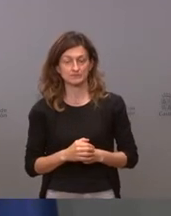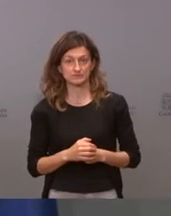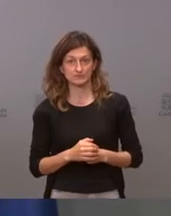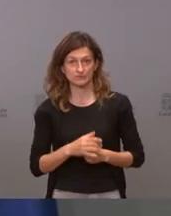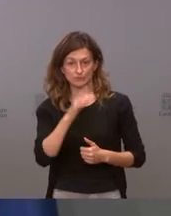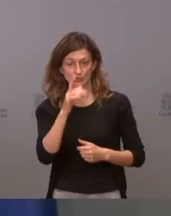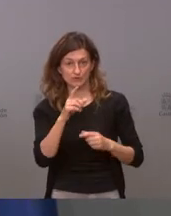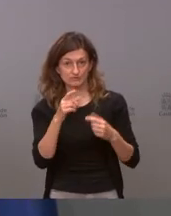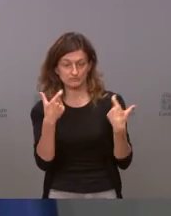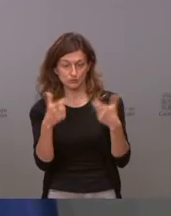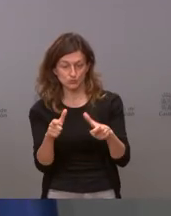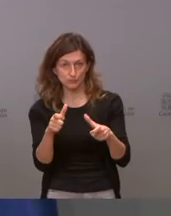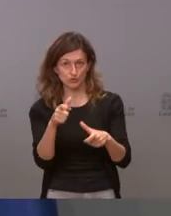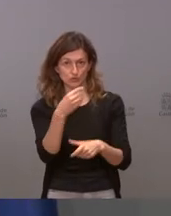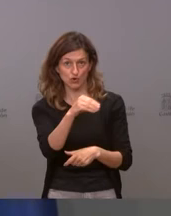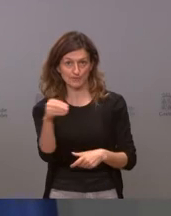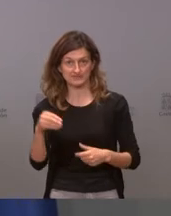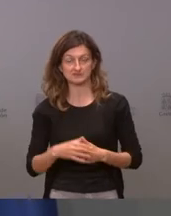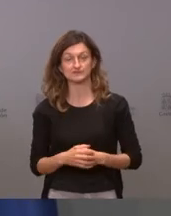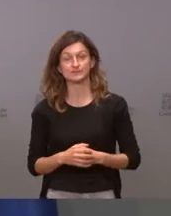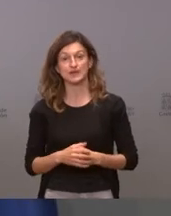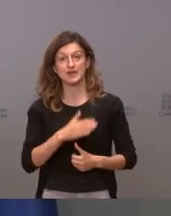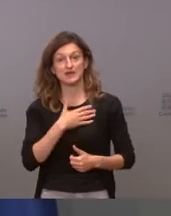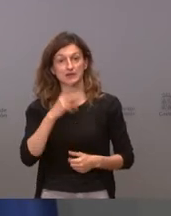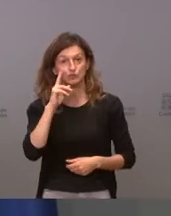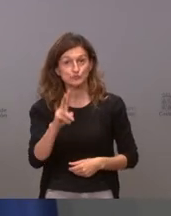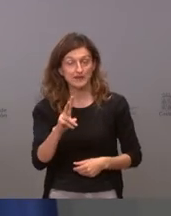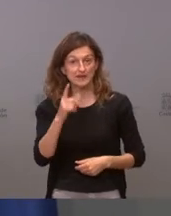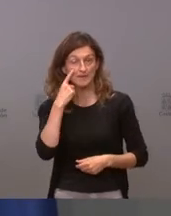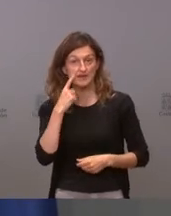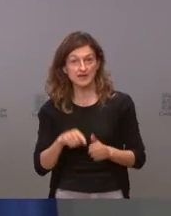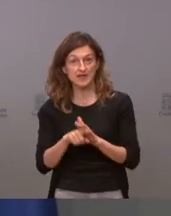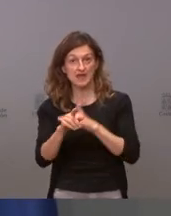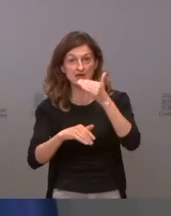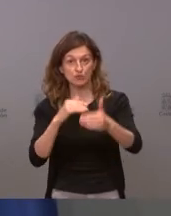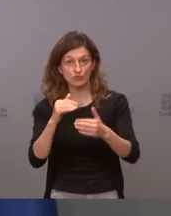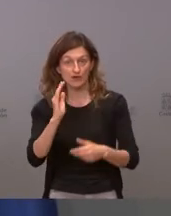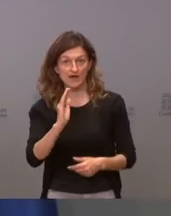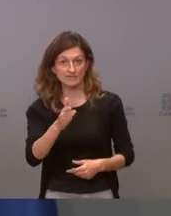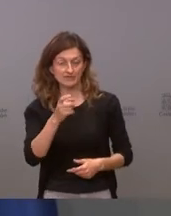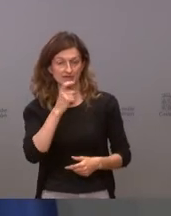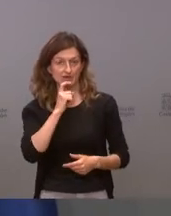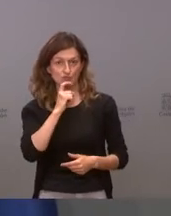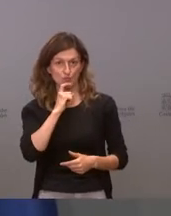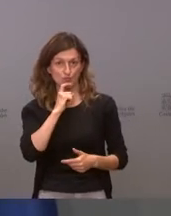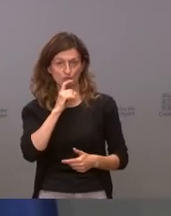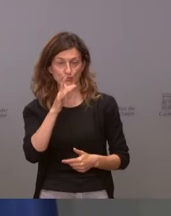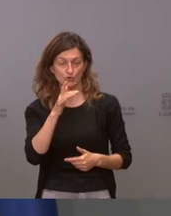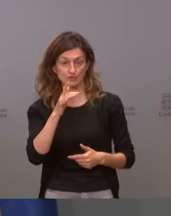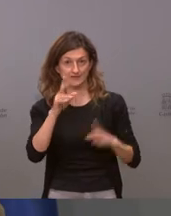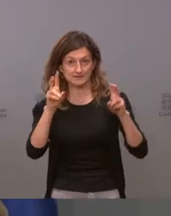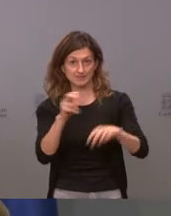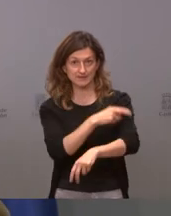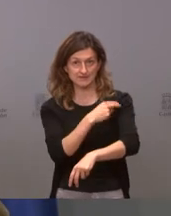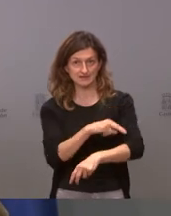población joven y queremos ver cuál es la evolución y qué repercusión tiene esto en nuestra asistencia